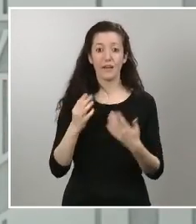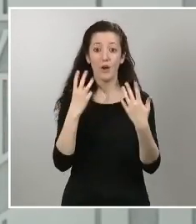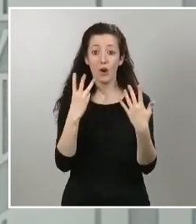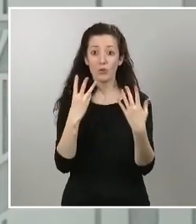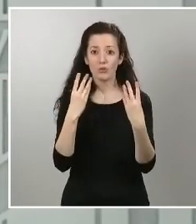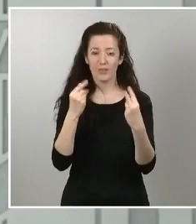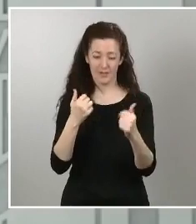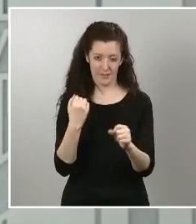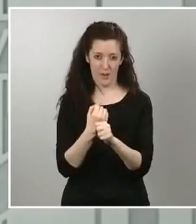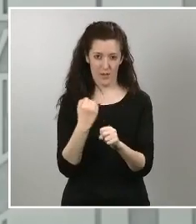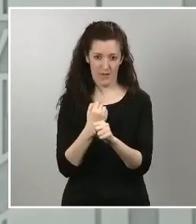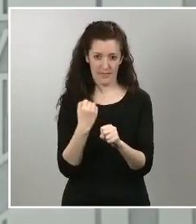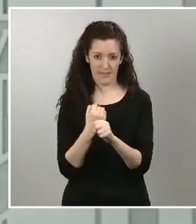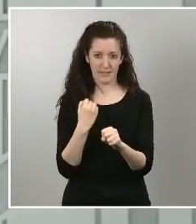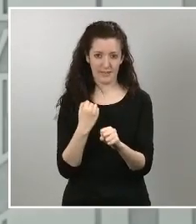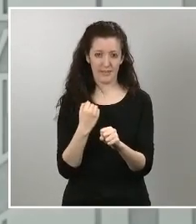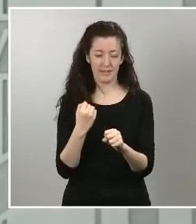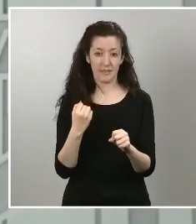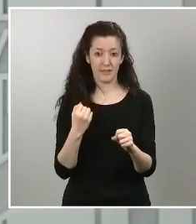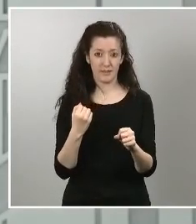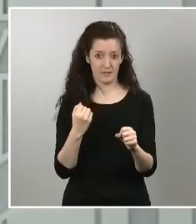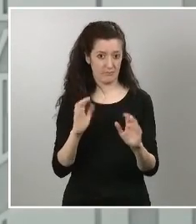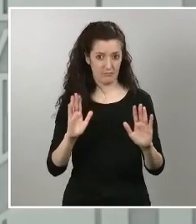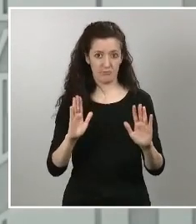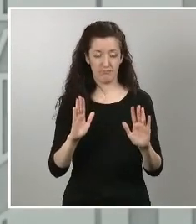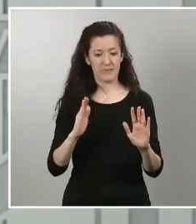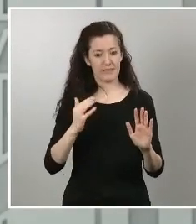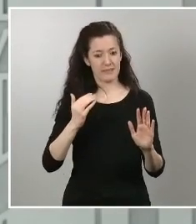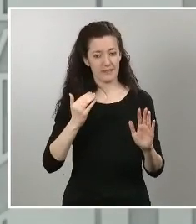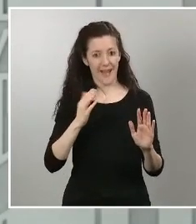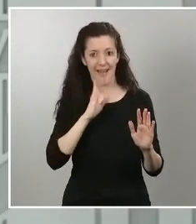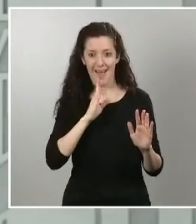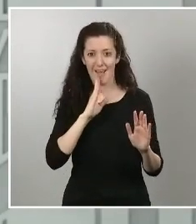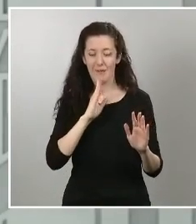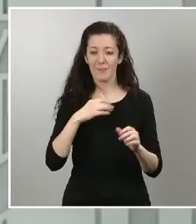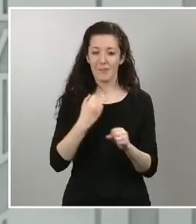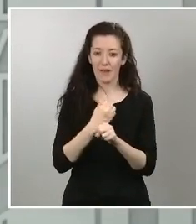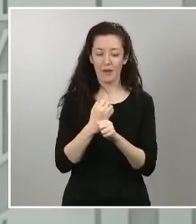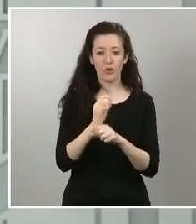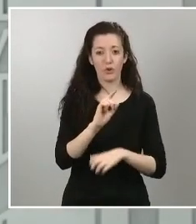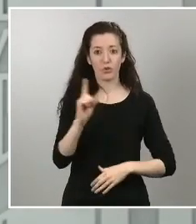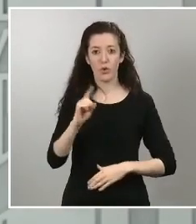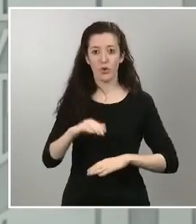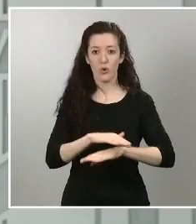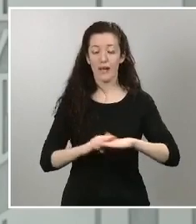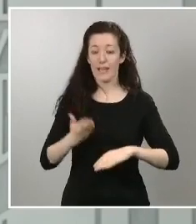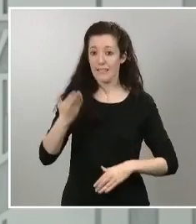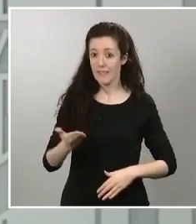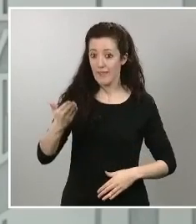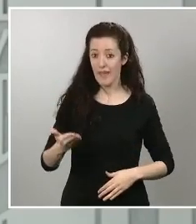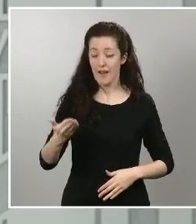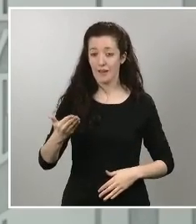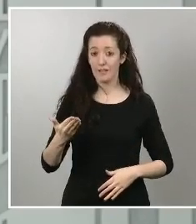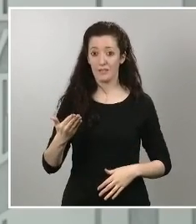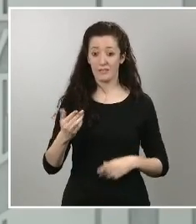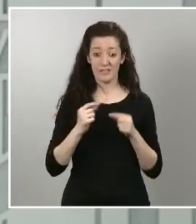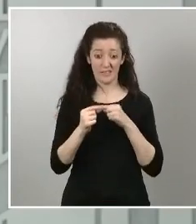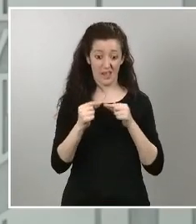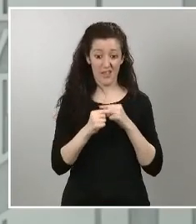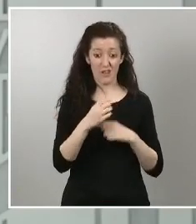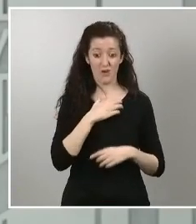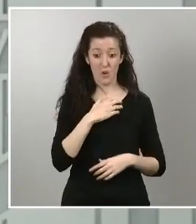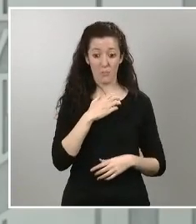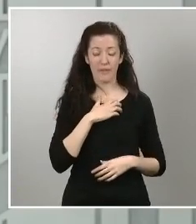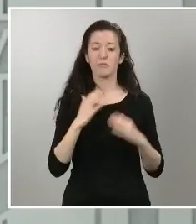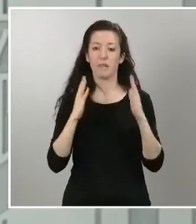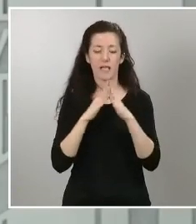lo que estamos diciendo que actividades no esenciales que no puedan trabajar a distancia puedan permanecer en domicilio y